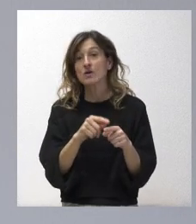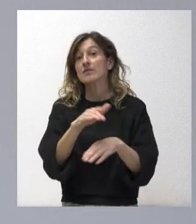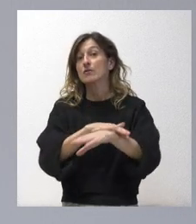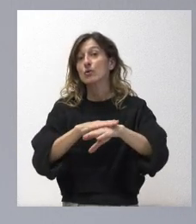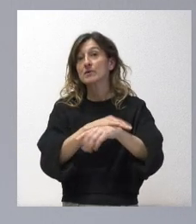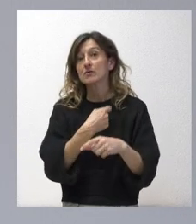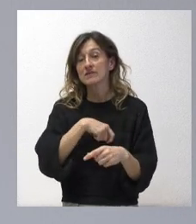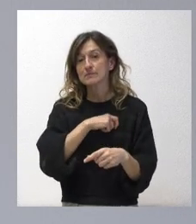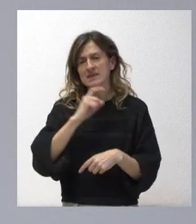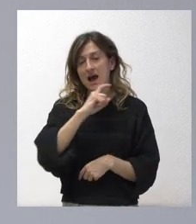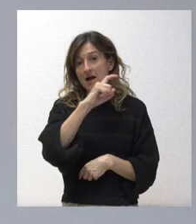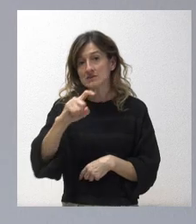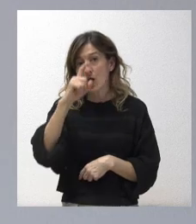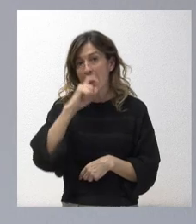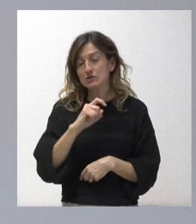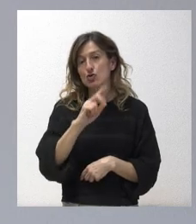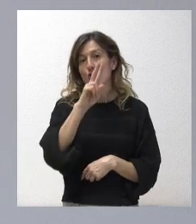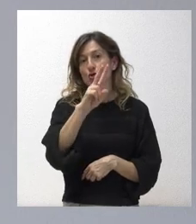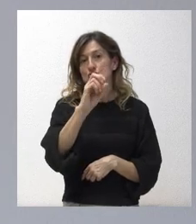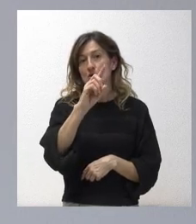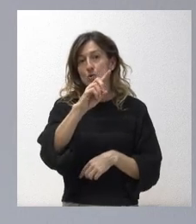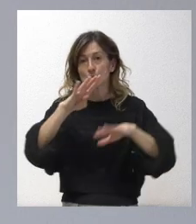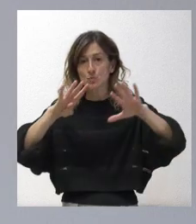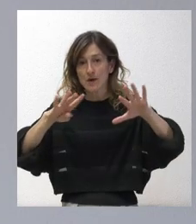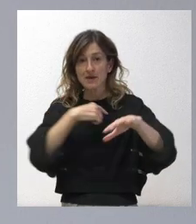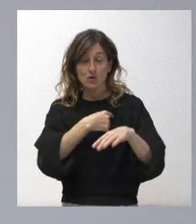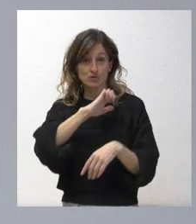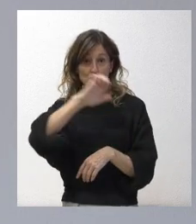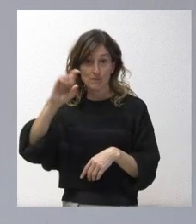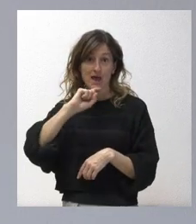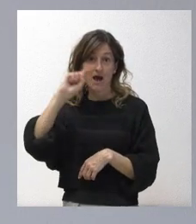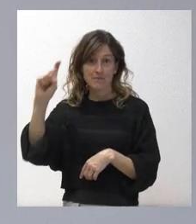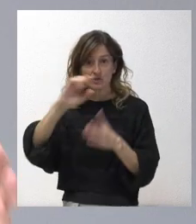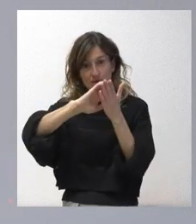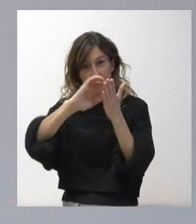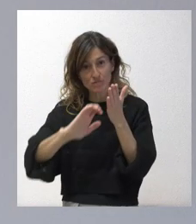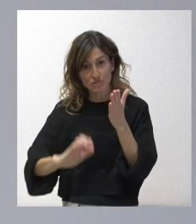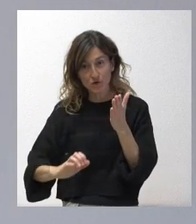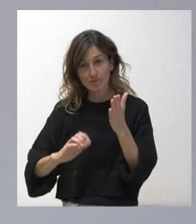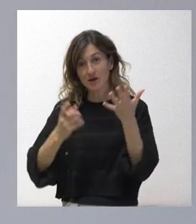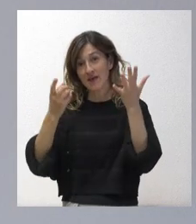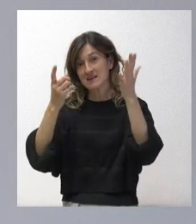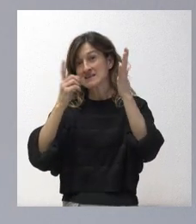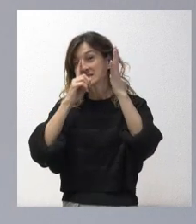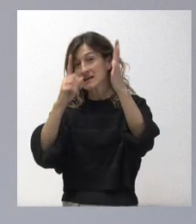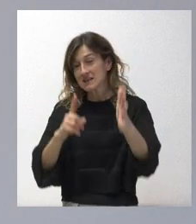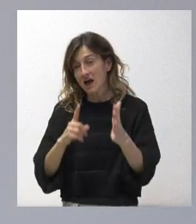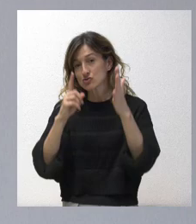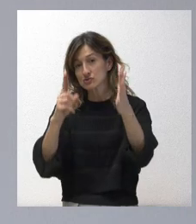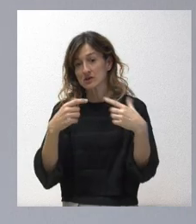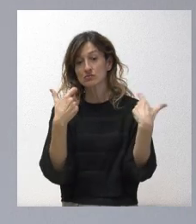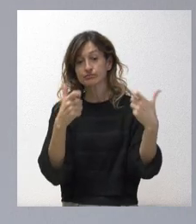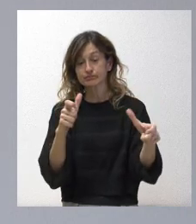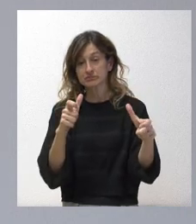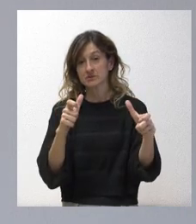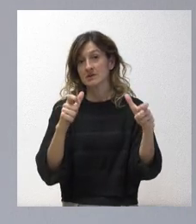comunicó en el año 2019 a la Comisión Europea que en un informe que tiene que repetir cada seis años sobre el estado de las especies que